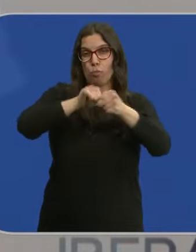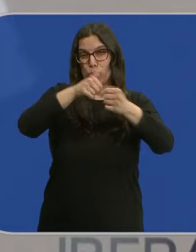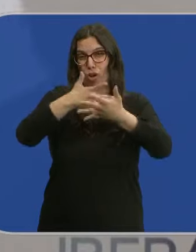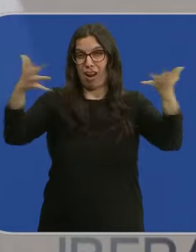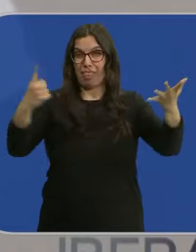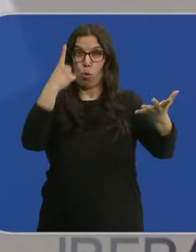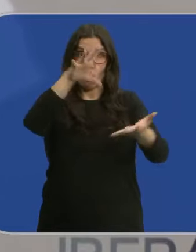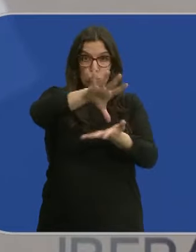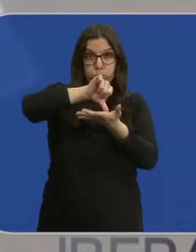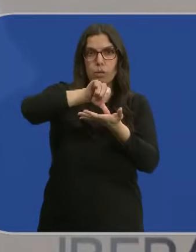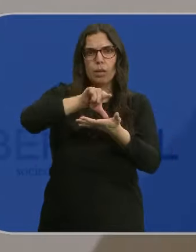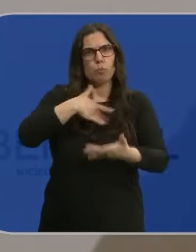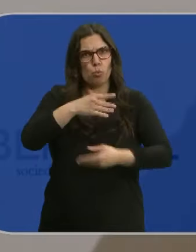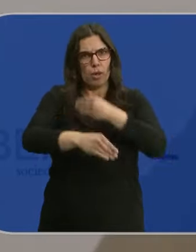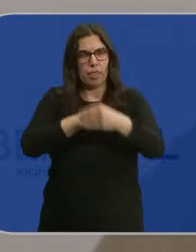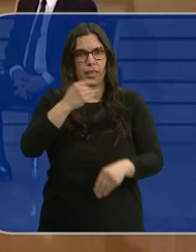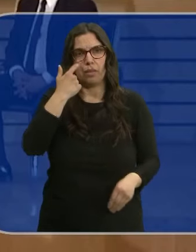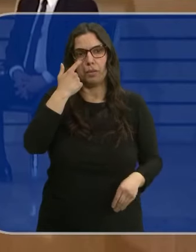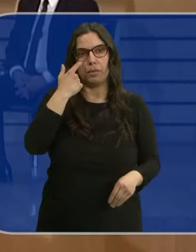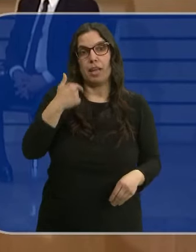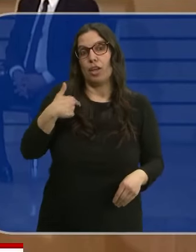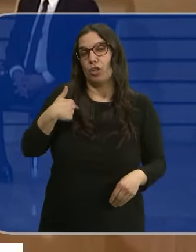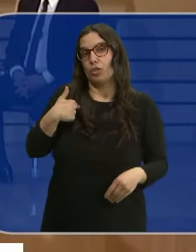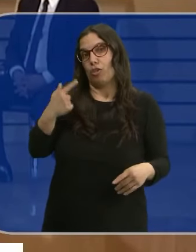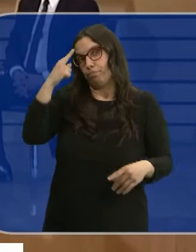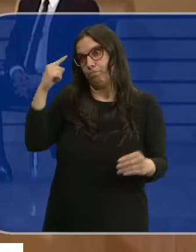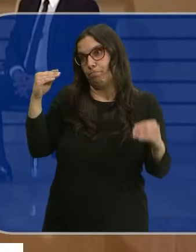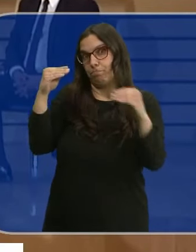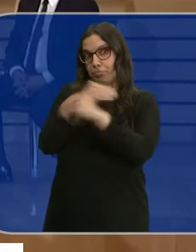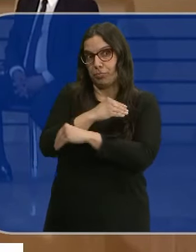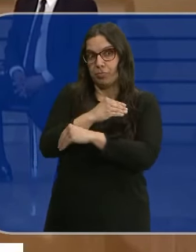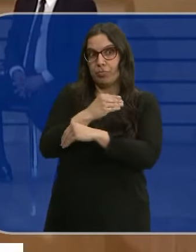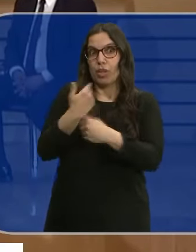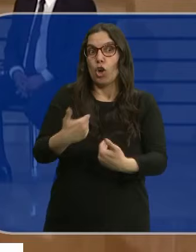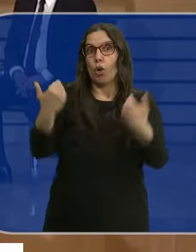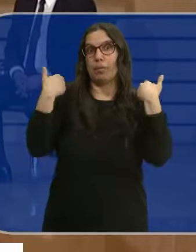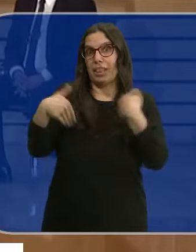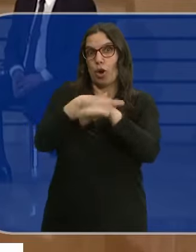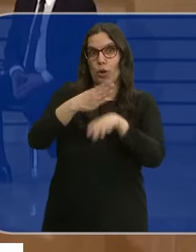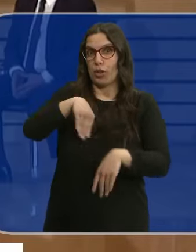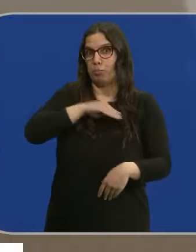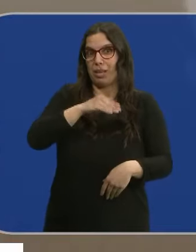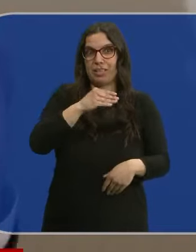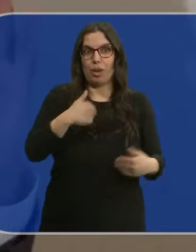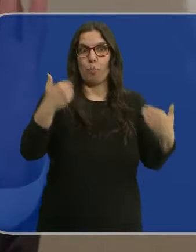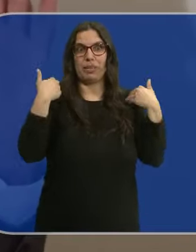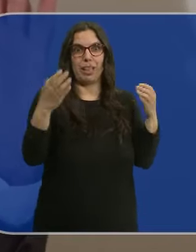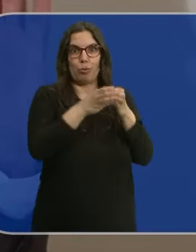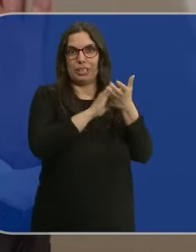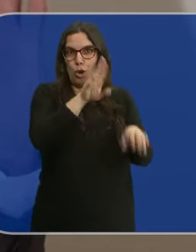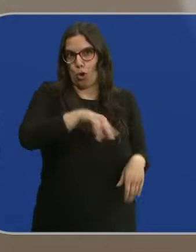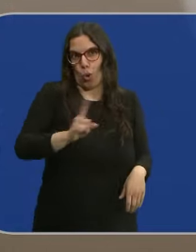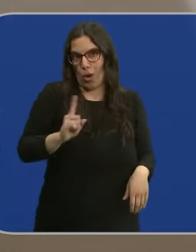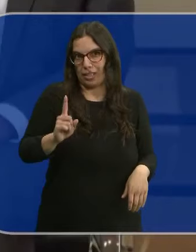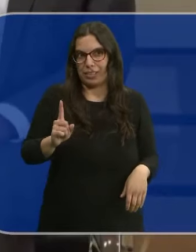es algo que es viable. Siento discrepar con el delegado del gobierno, pero la competencia es del gobierno de España. No, la propuesta es que esto